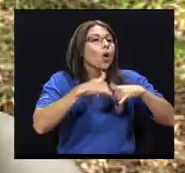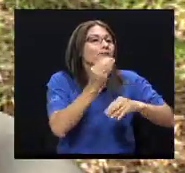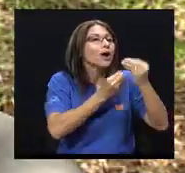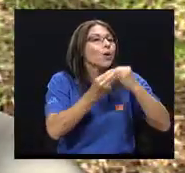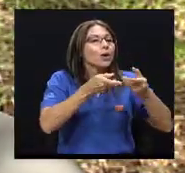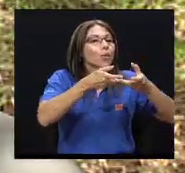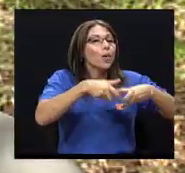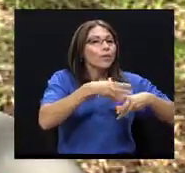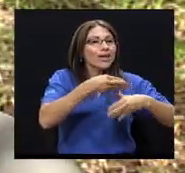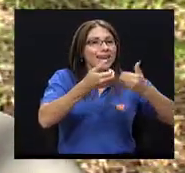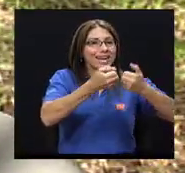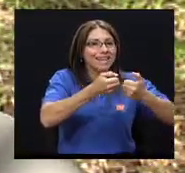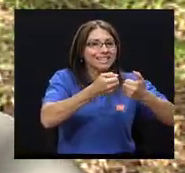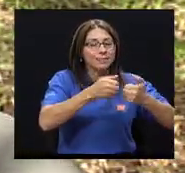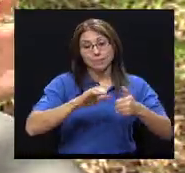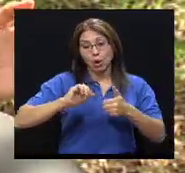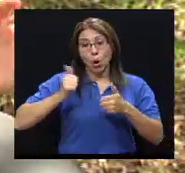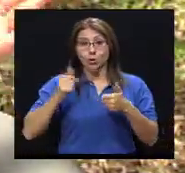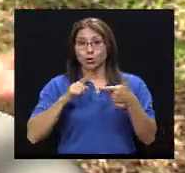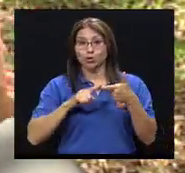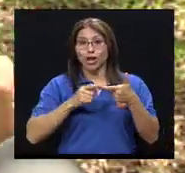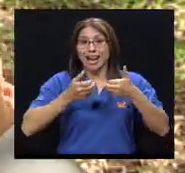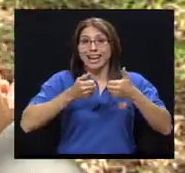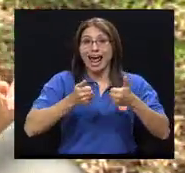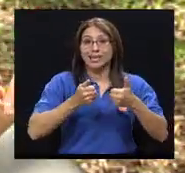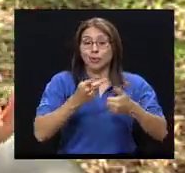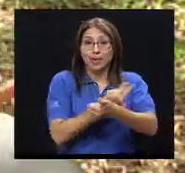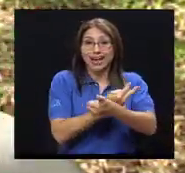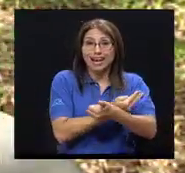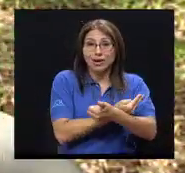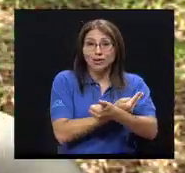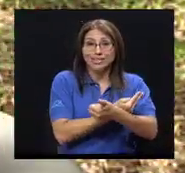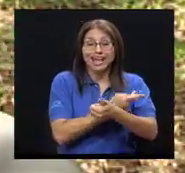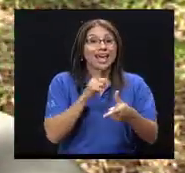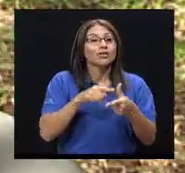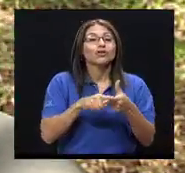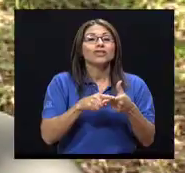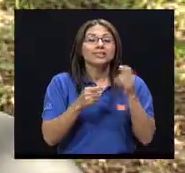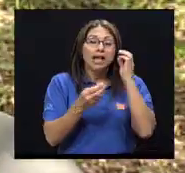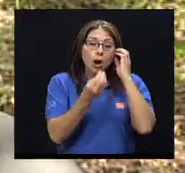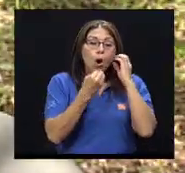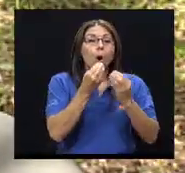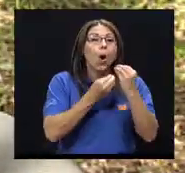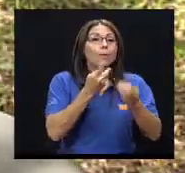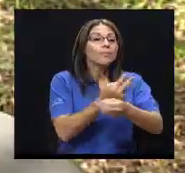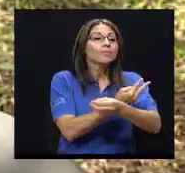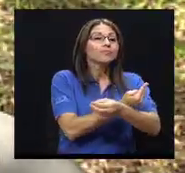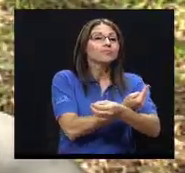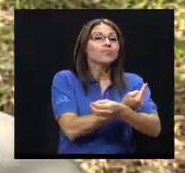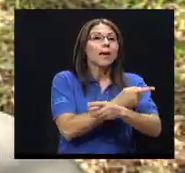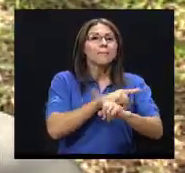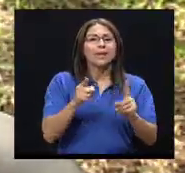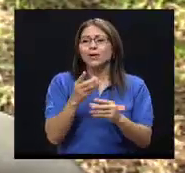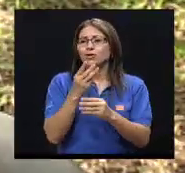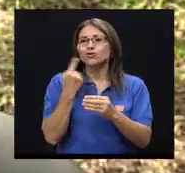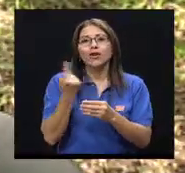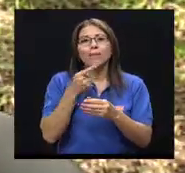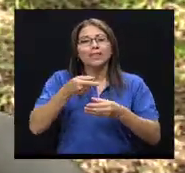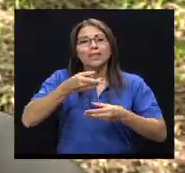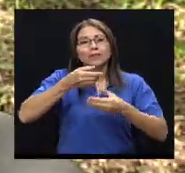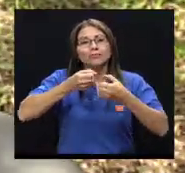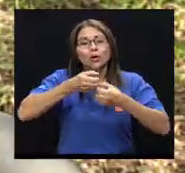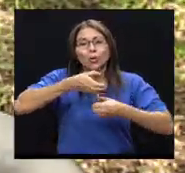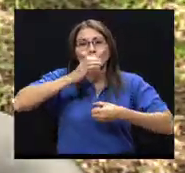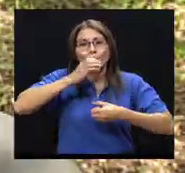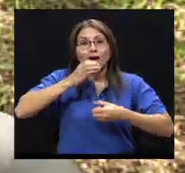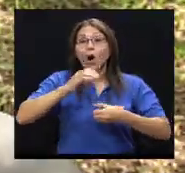están los lacto-vegetarianos, que eliminan todo lo demás, incluso el huevo, se quedan solamente con los lactos. Y las personas o los veganos, que